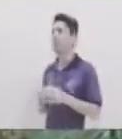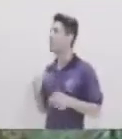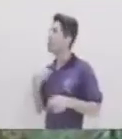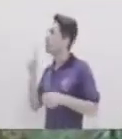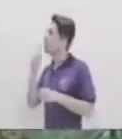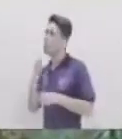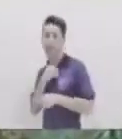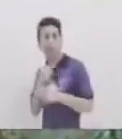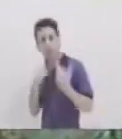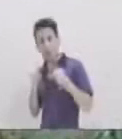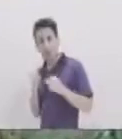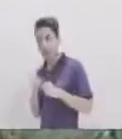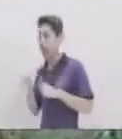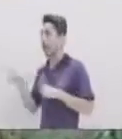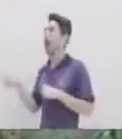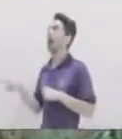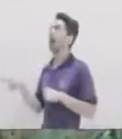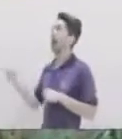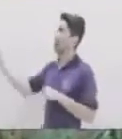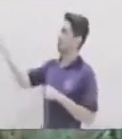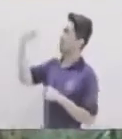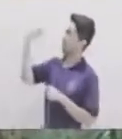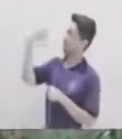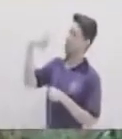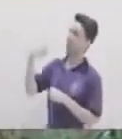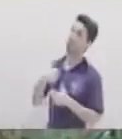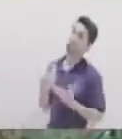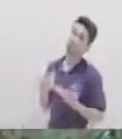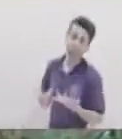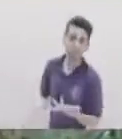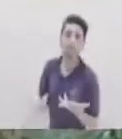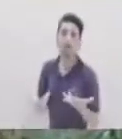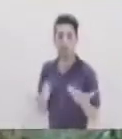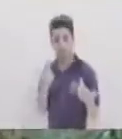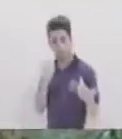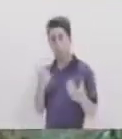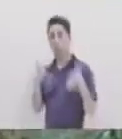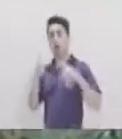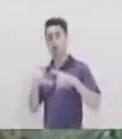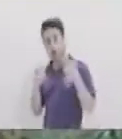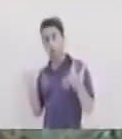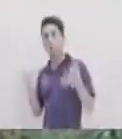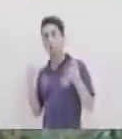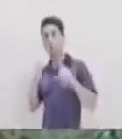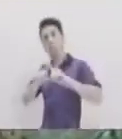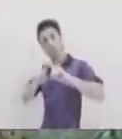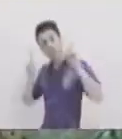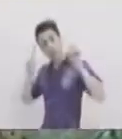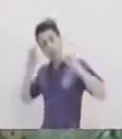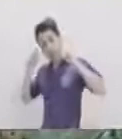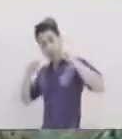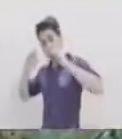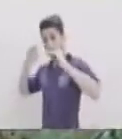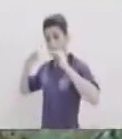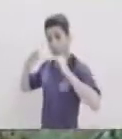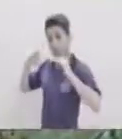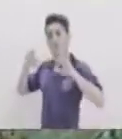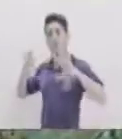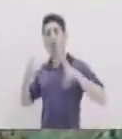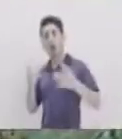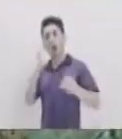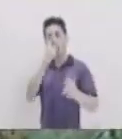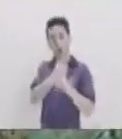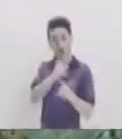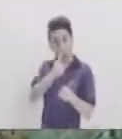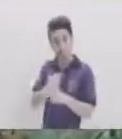tú no quieres hacer Entonces sí hay que encontrar La diferencia Y el balance Las cosas correctas Que tú puedes hacer Y las cosas